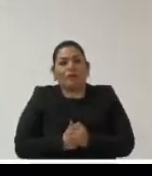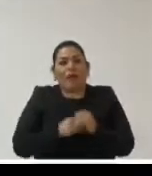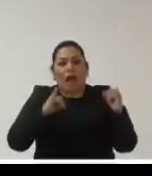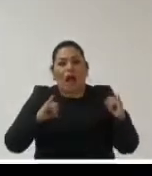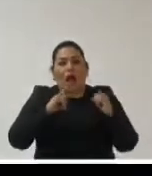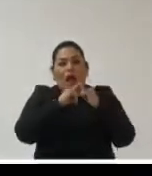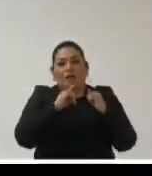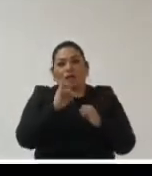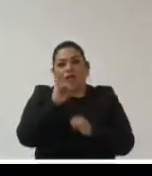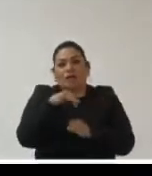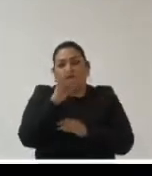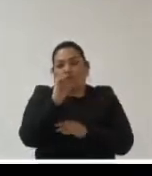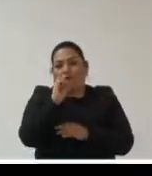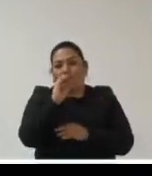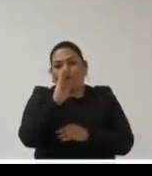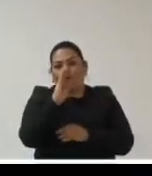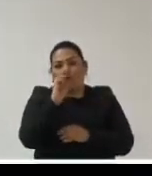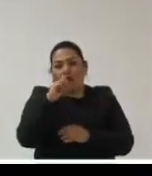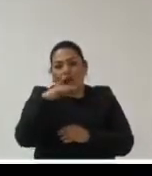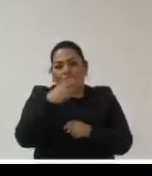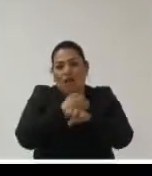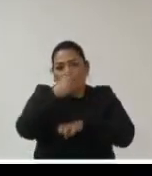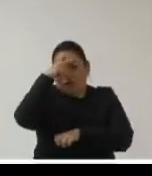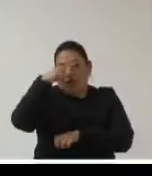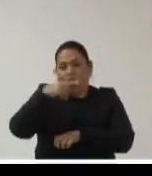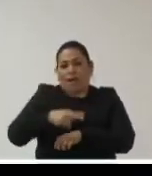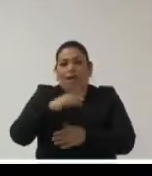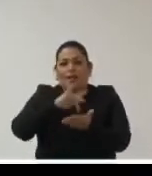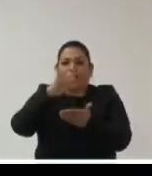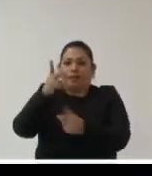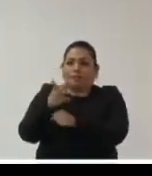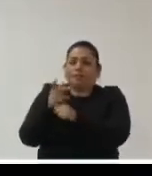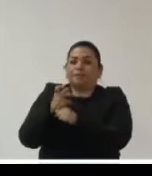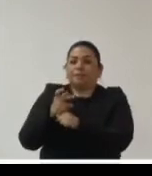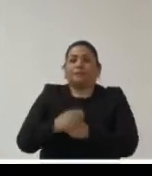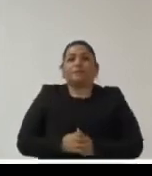Instituto de Acceso a la Información Pública del Estado de México por la invitación